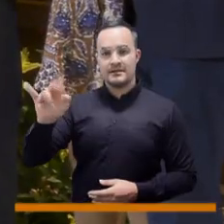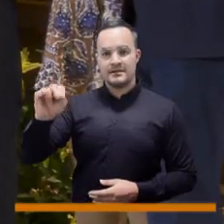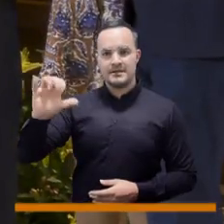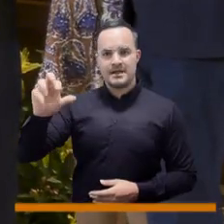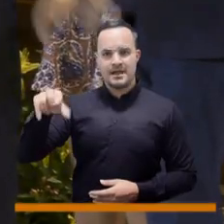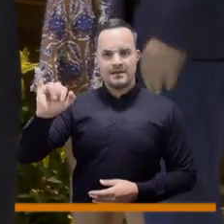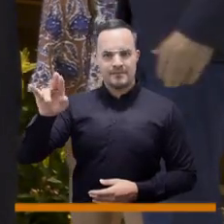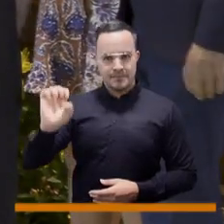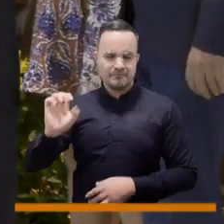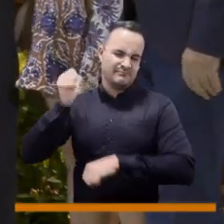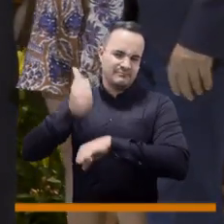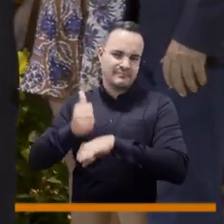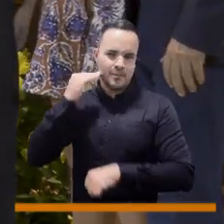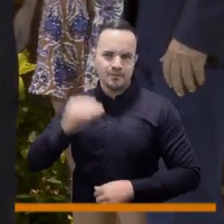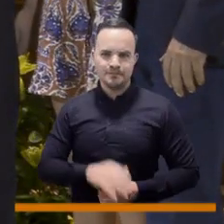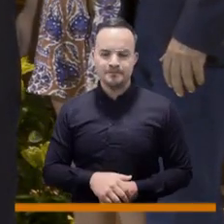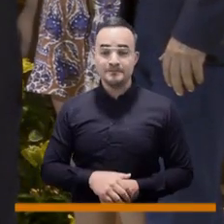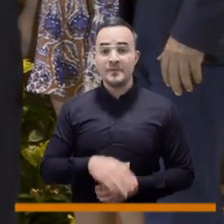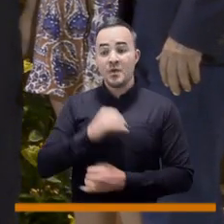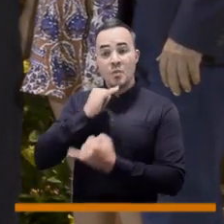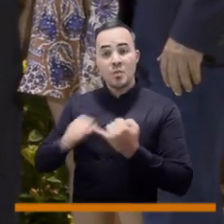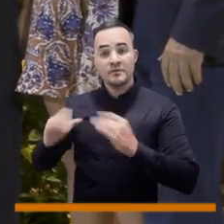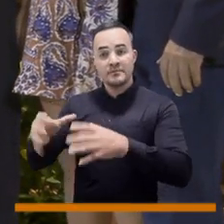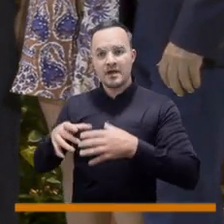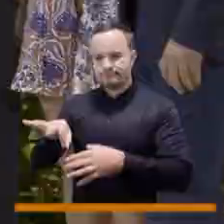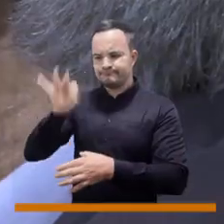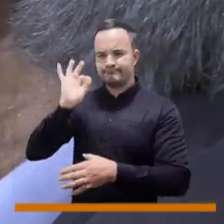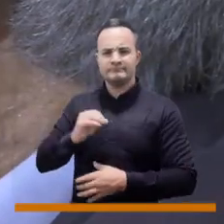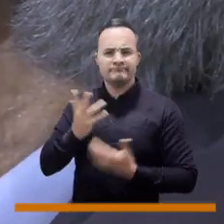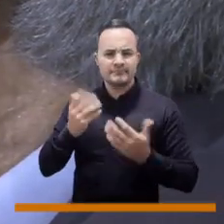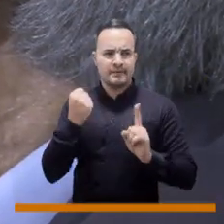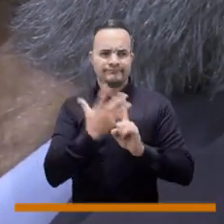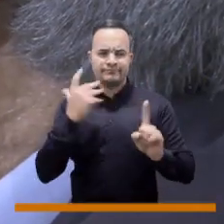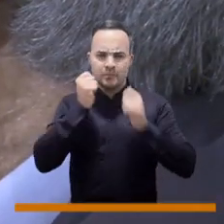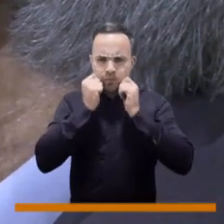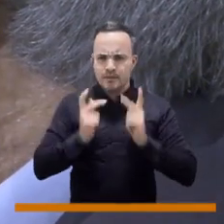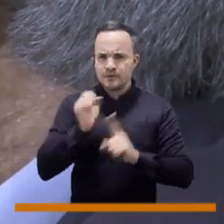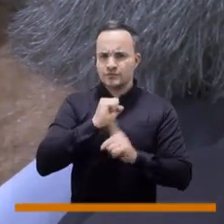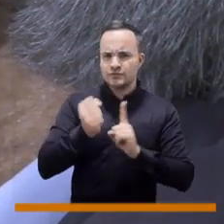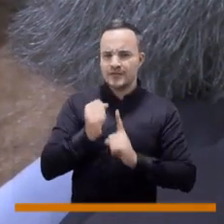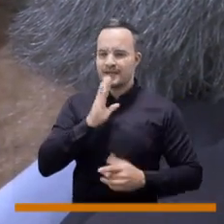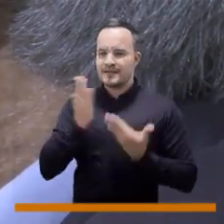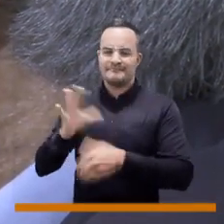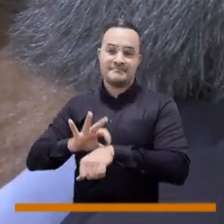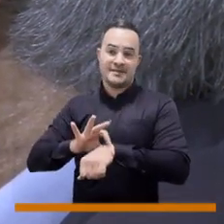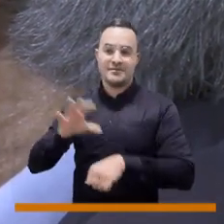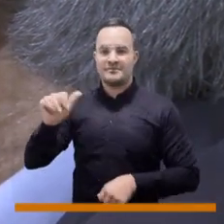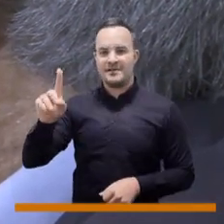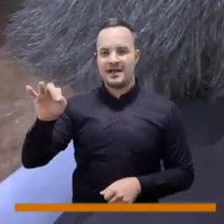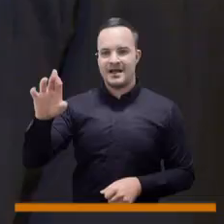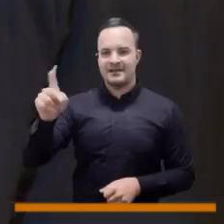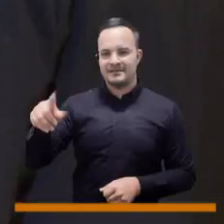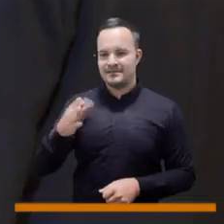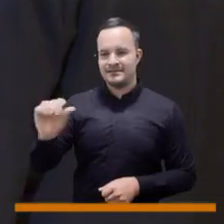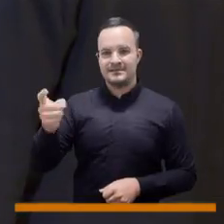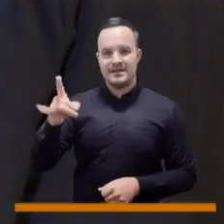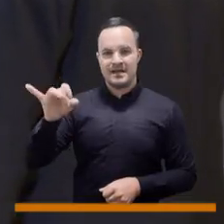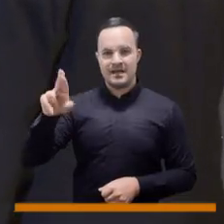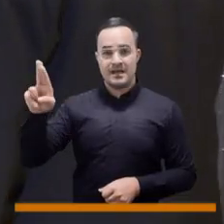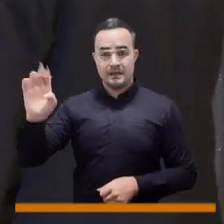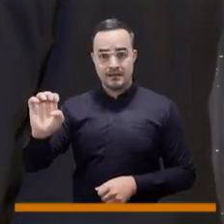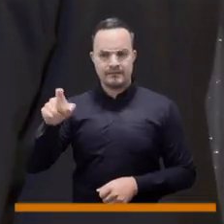Incapié, su directora. Y finalizamos con la categoría al mérito Humano y Social para el médico